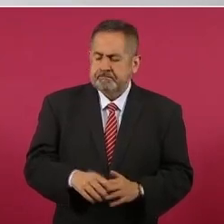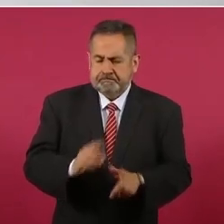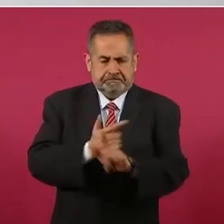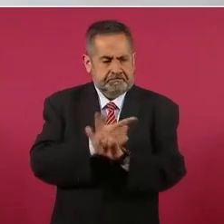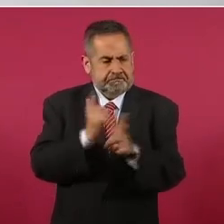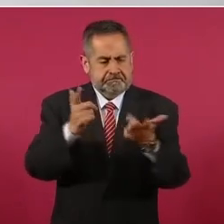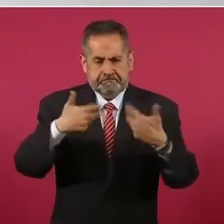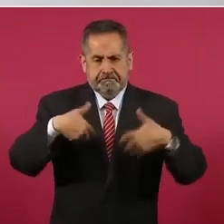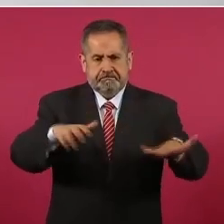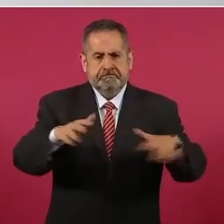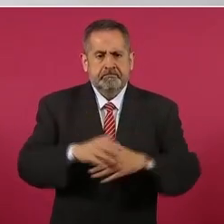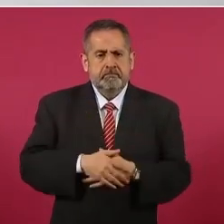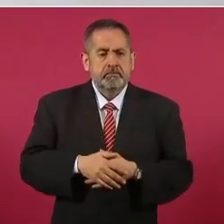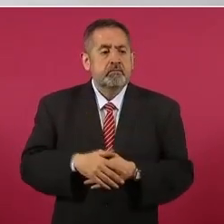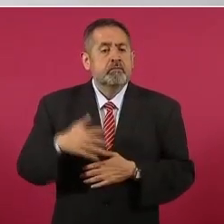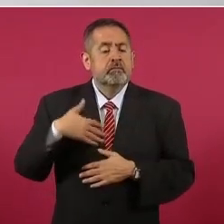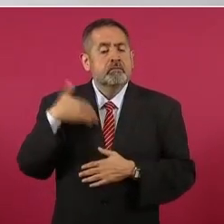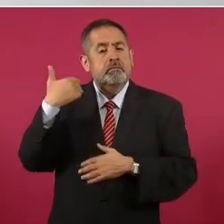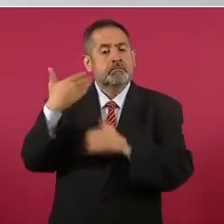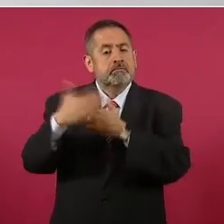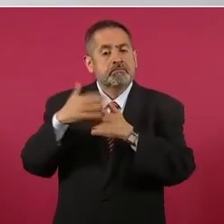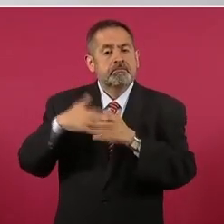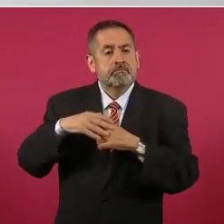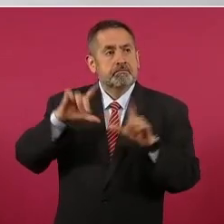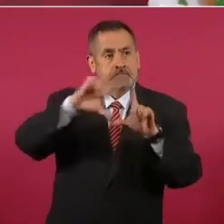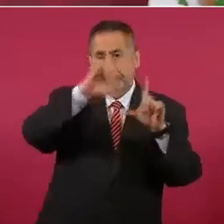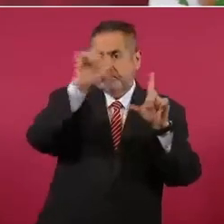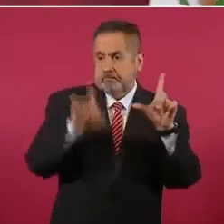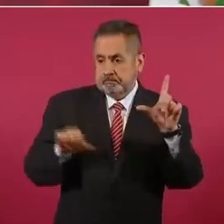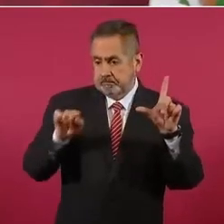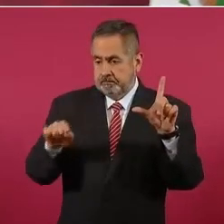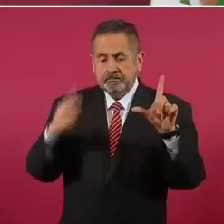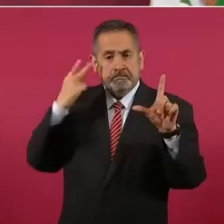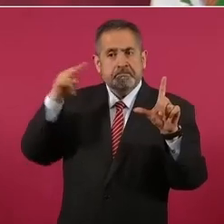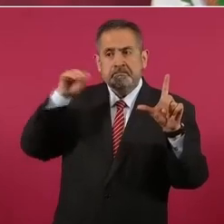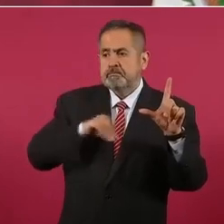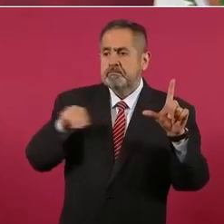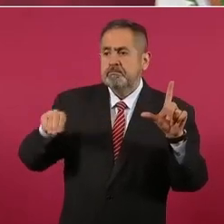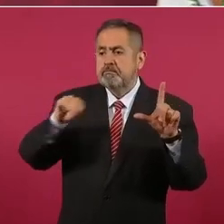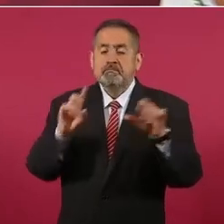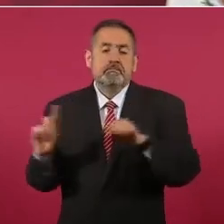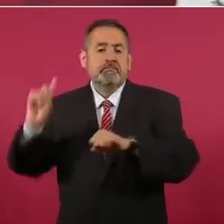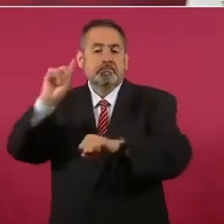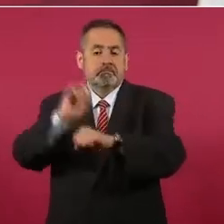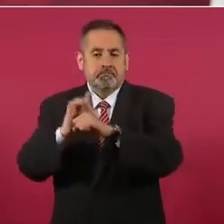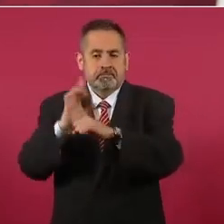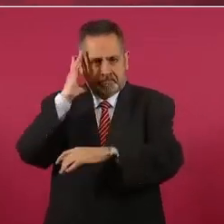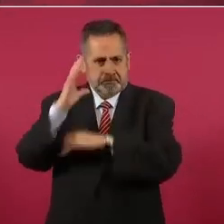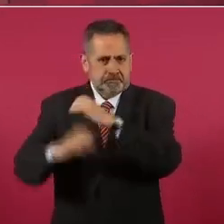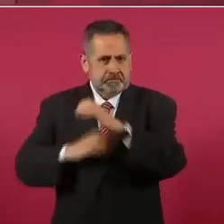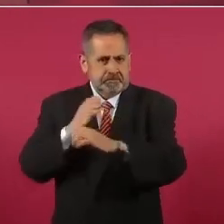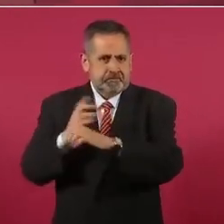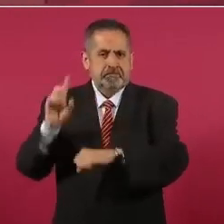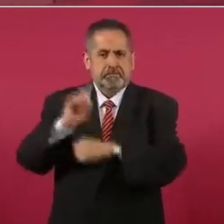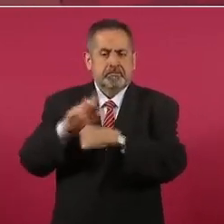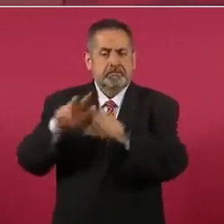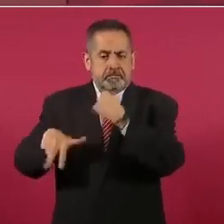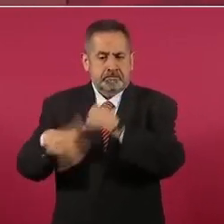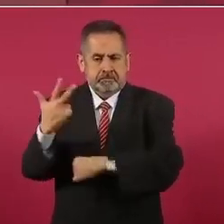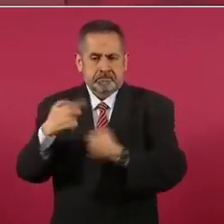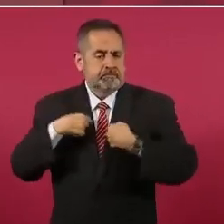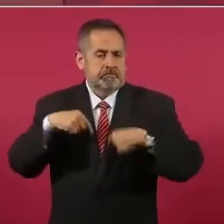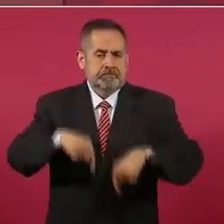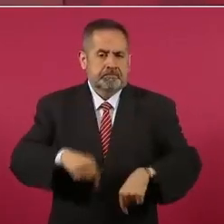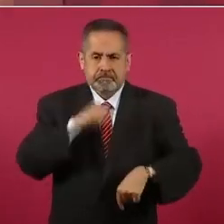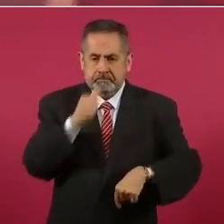Libertad completa. Yo voy a hacer una gira en el sureste y como es el día de mi cumpleaños, el día 13, ni voy a estar aquí,